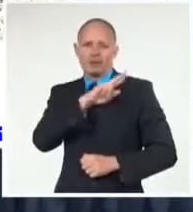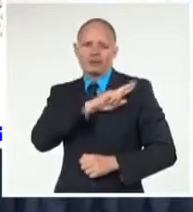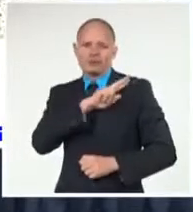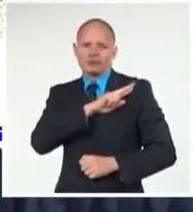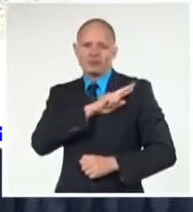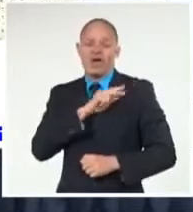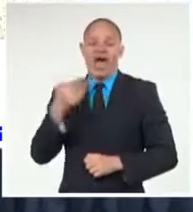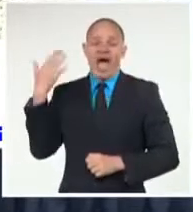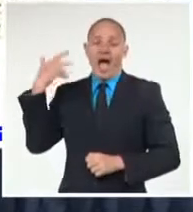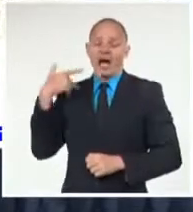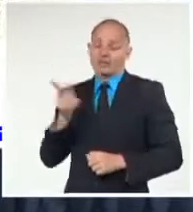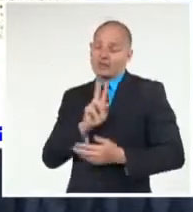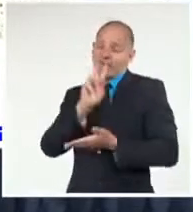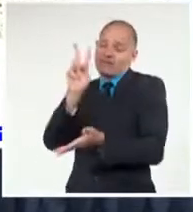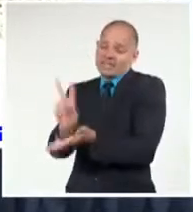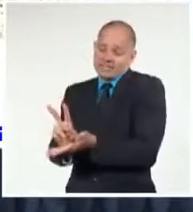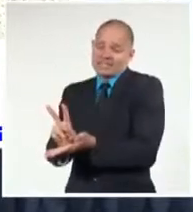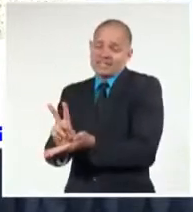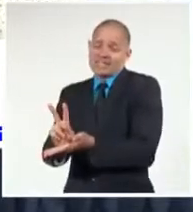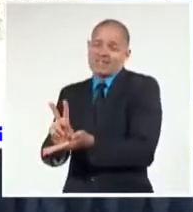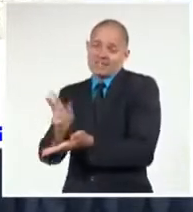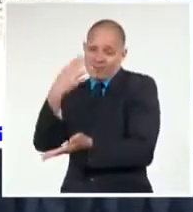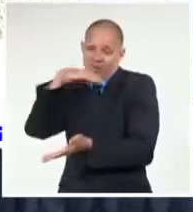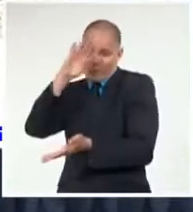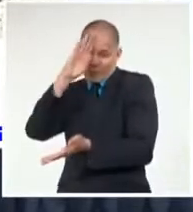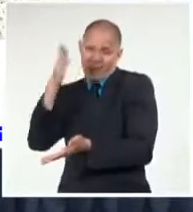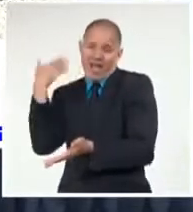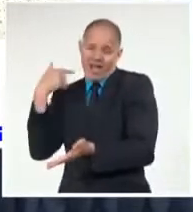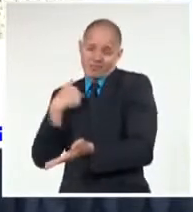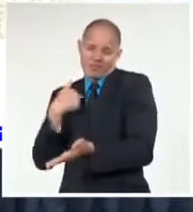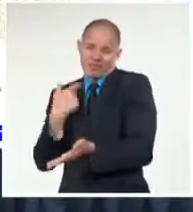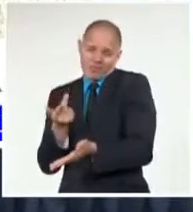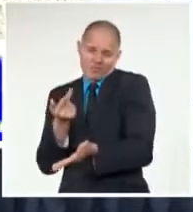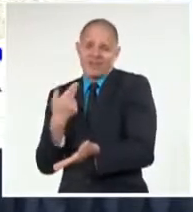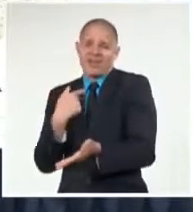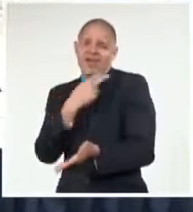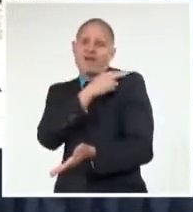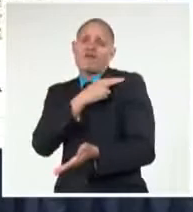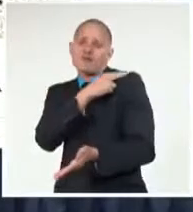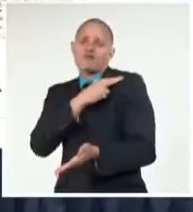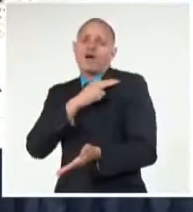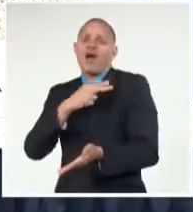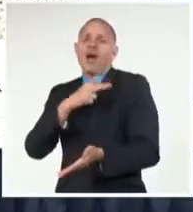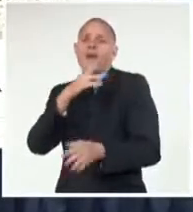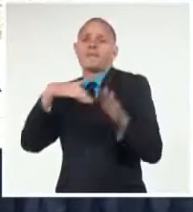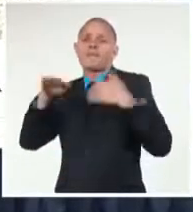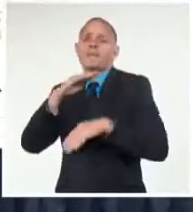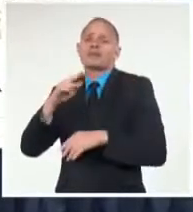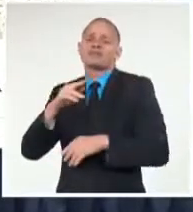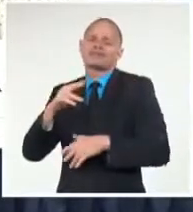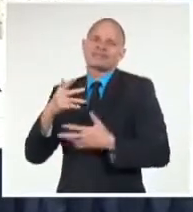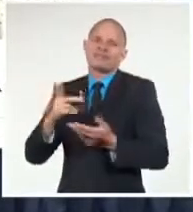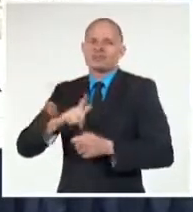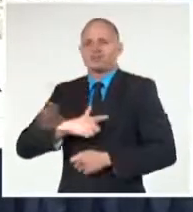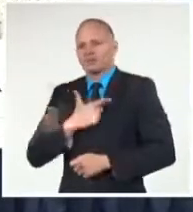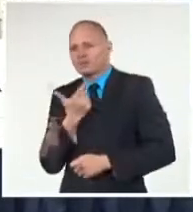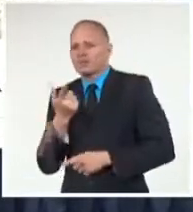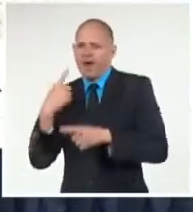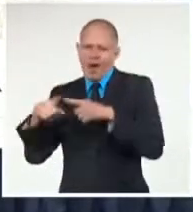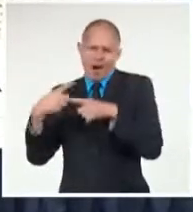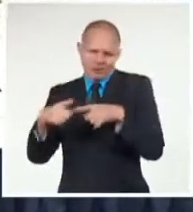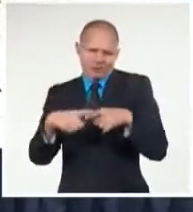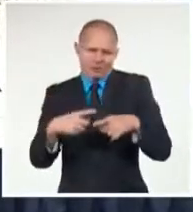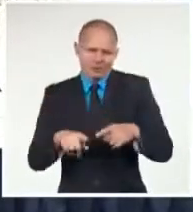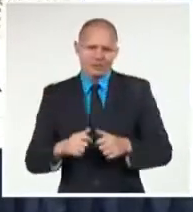visité a Cuba como ministra de Cultura primero y también como ministra de Asuntos Económicos y como líder